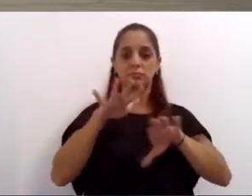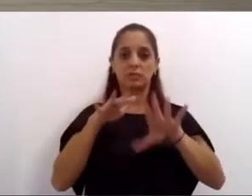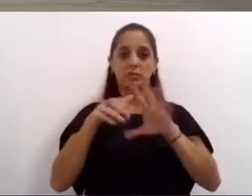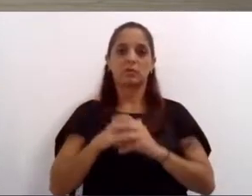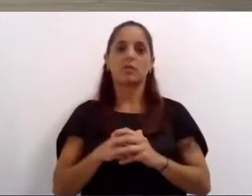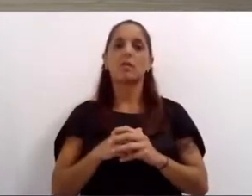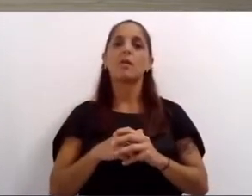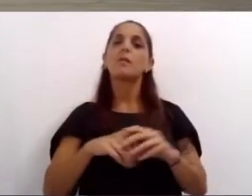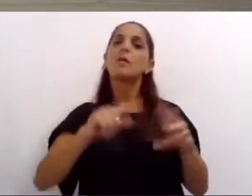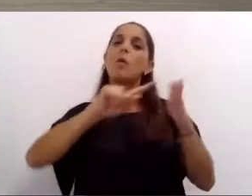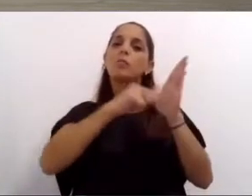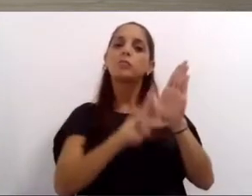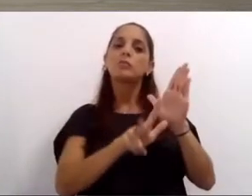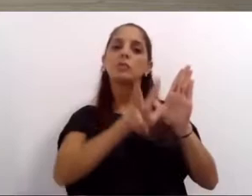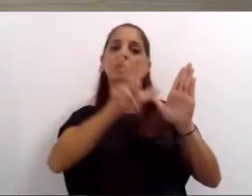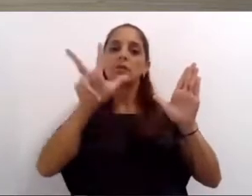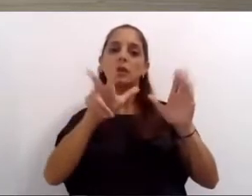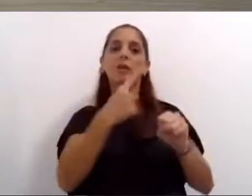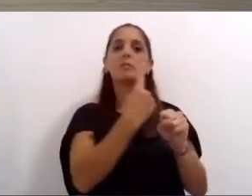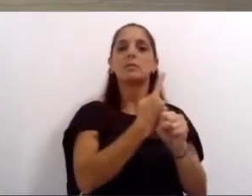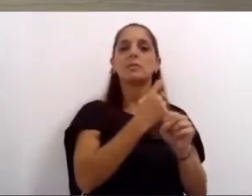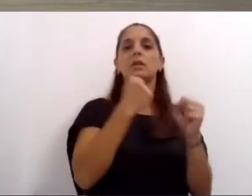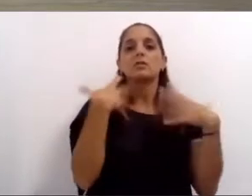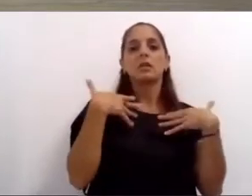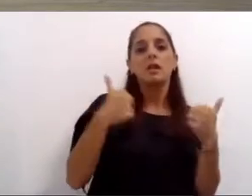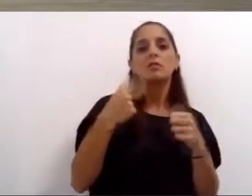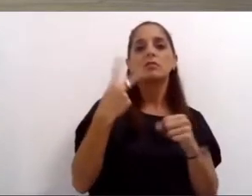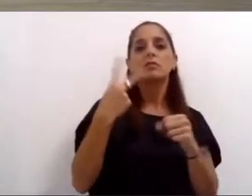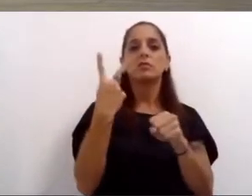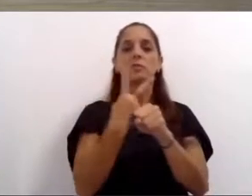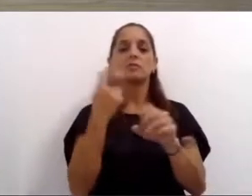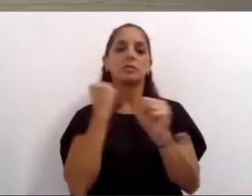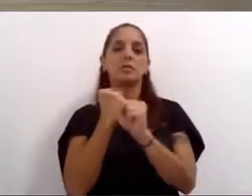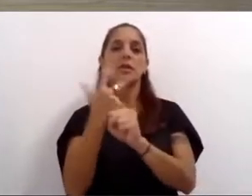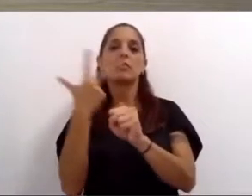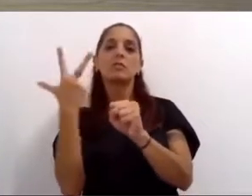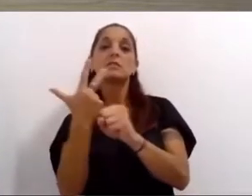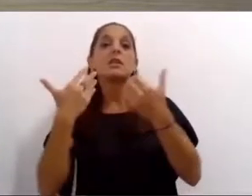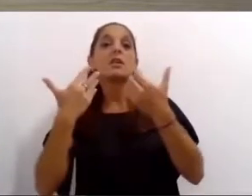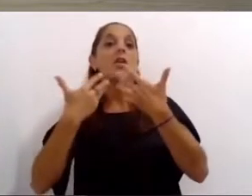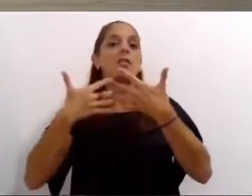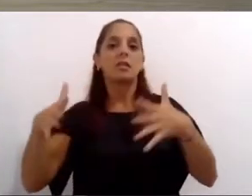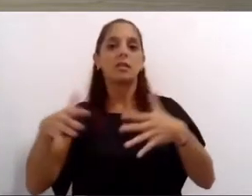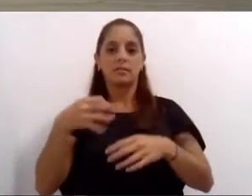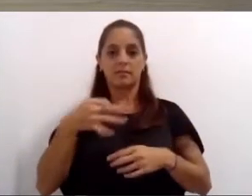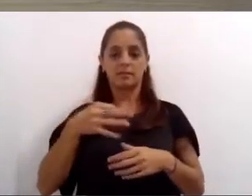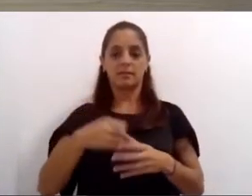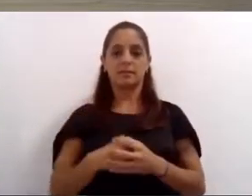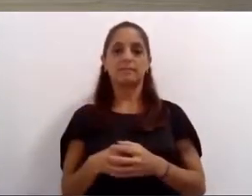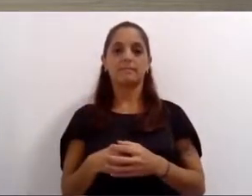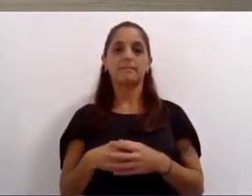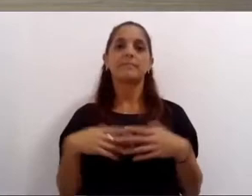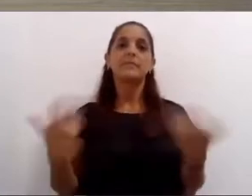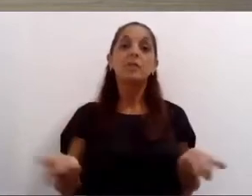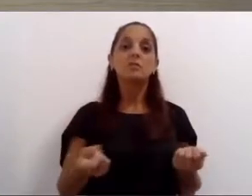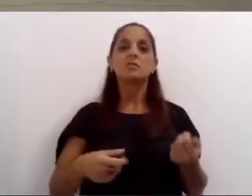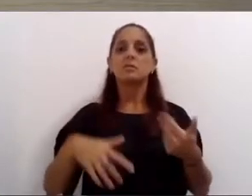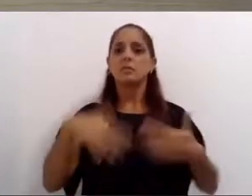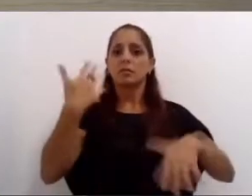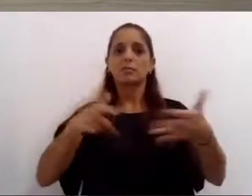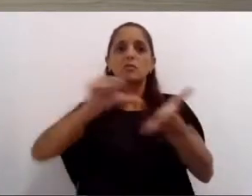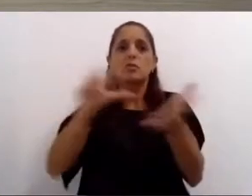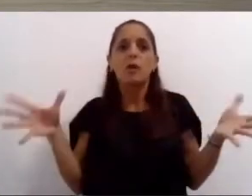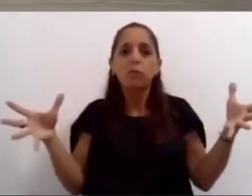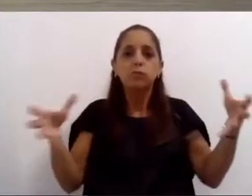fundamentales. La salud, el trabajo y la libertad. Porque cerramos rápido, logramos abrir muchas actividades